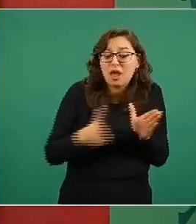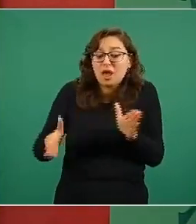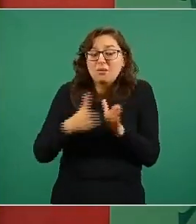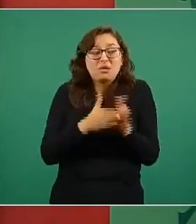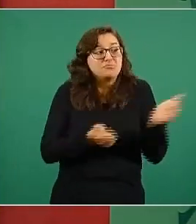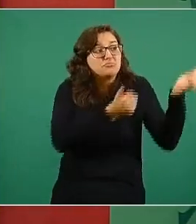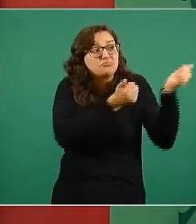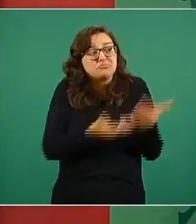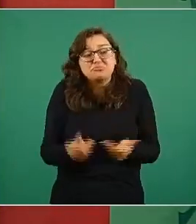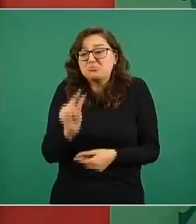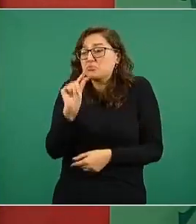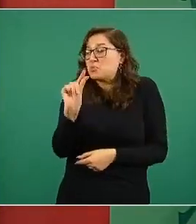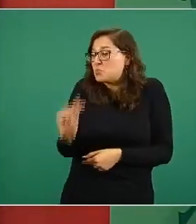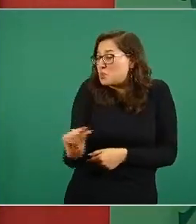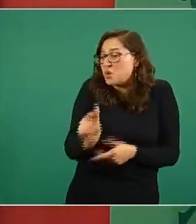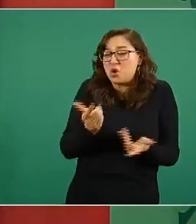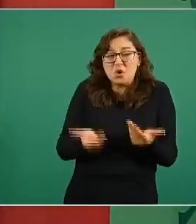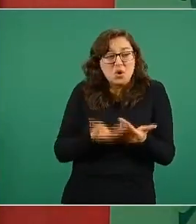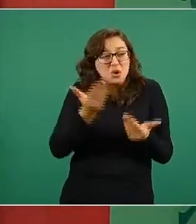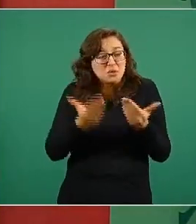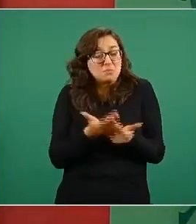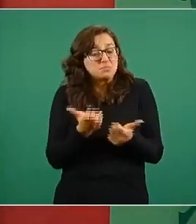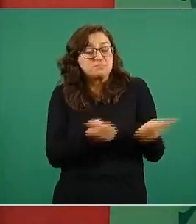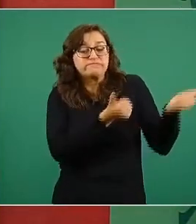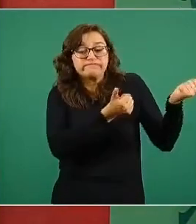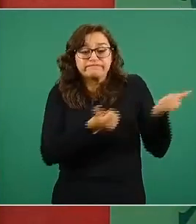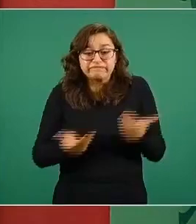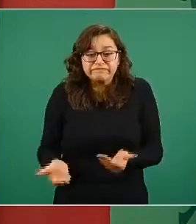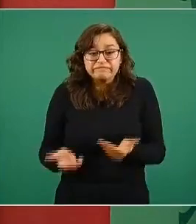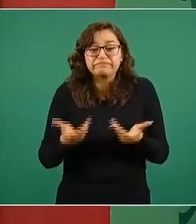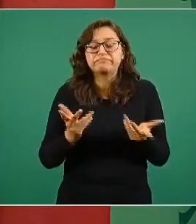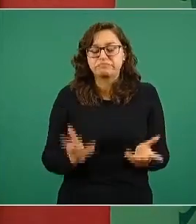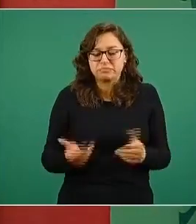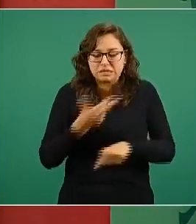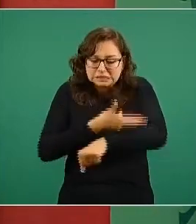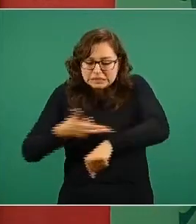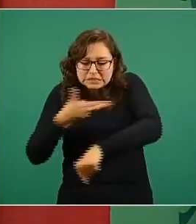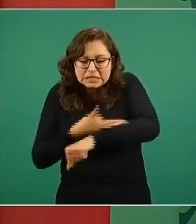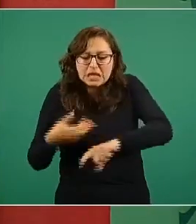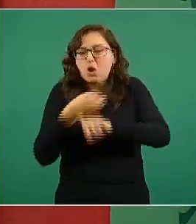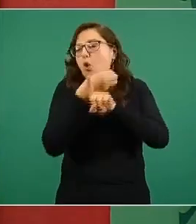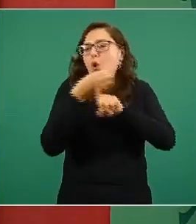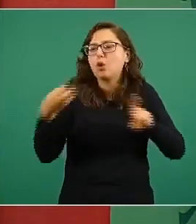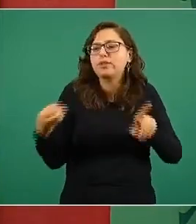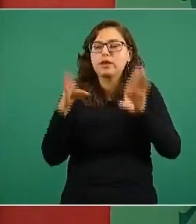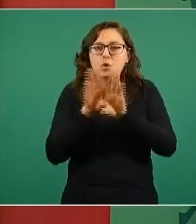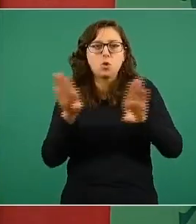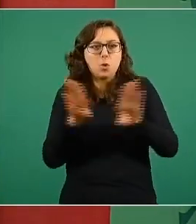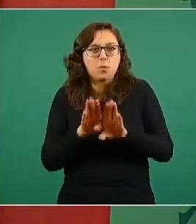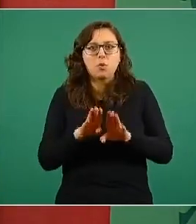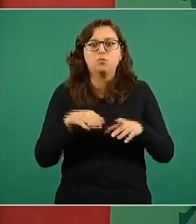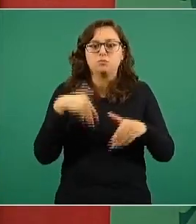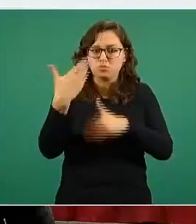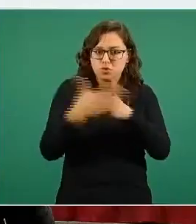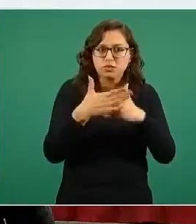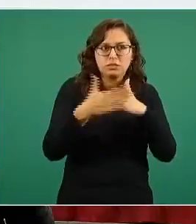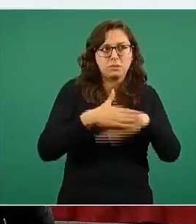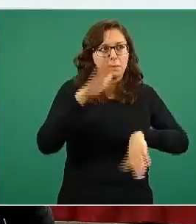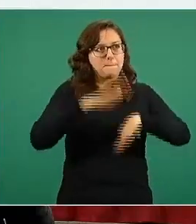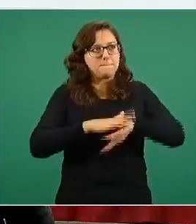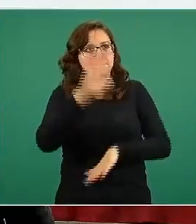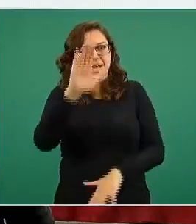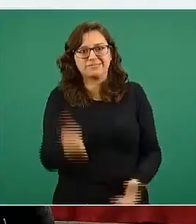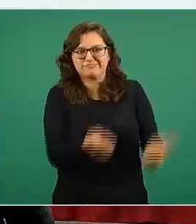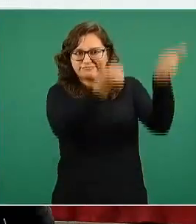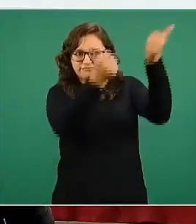y también estar estructurando de la mejor manera posible el operativo de vacunación, que fue